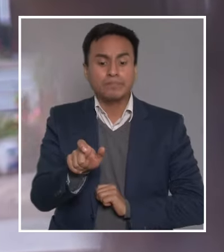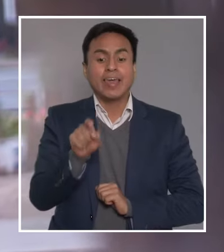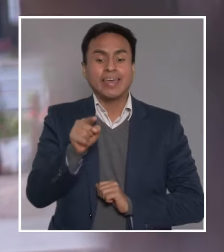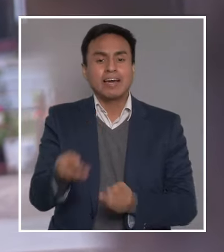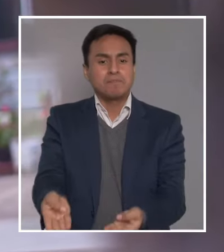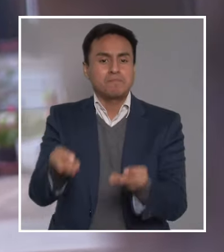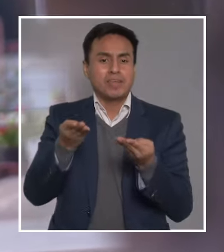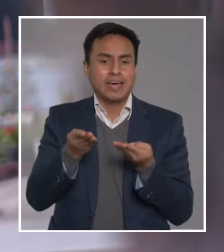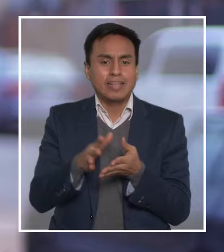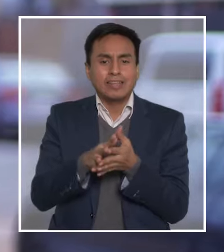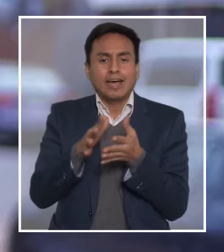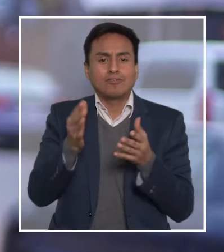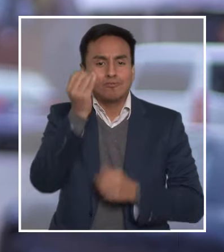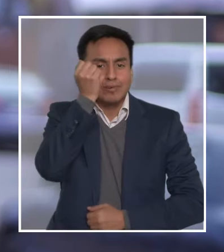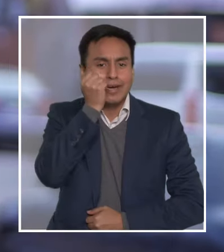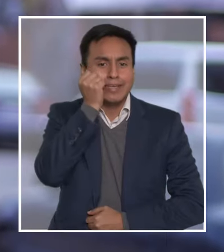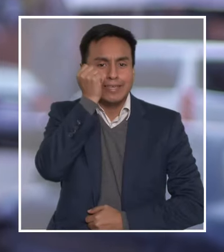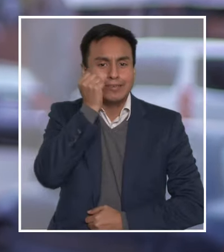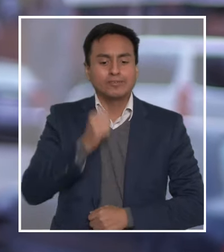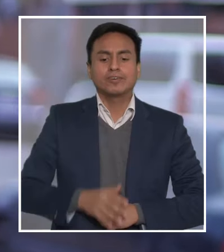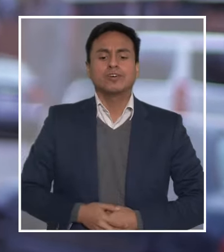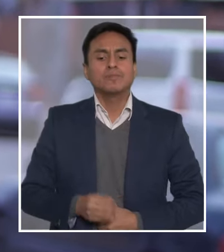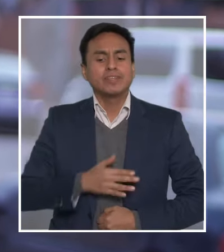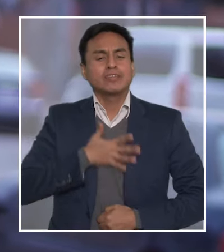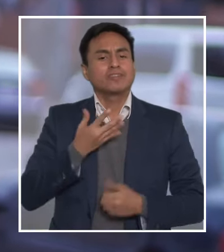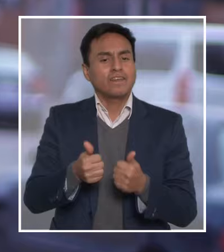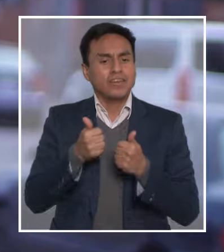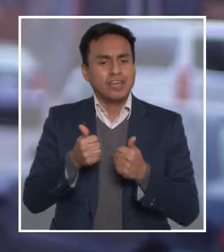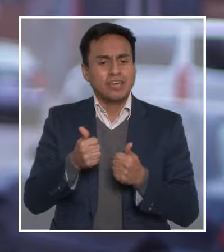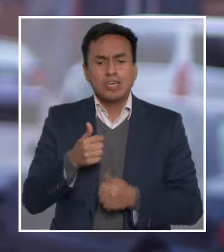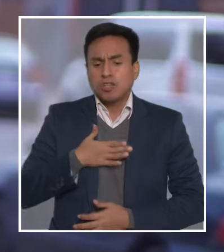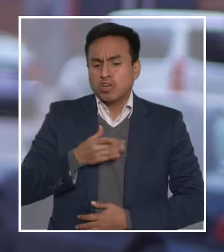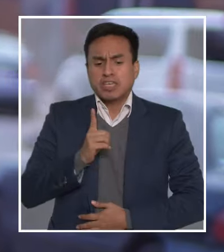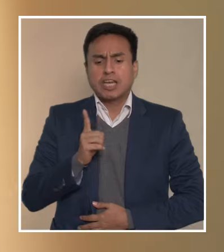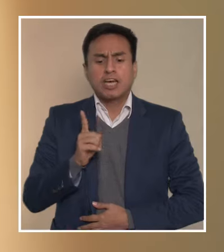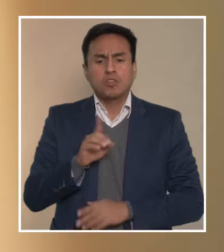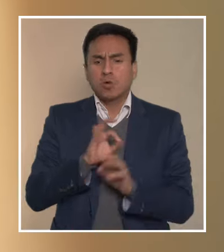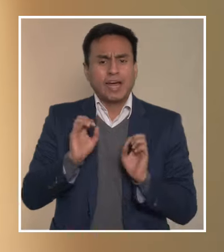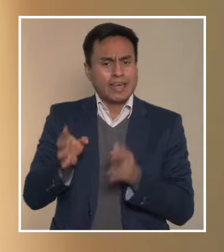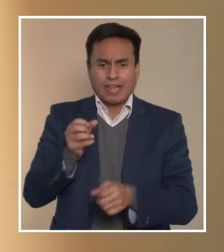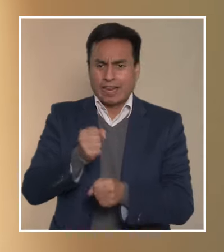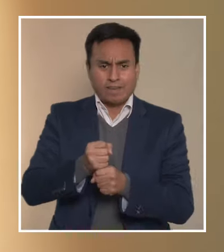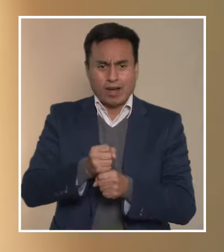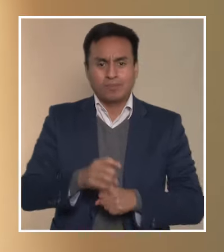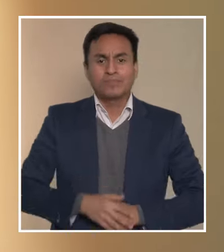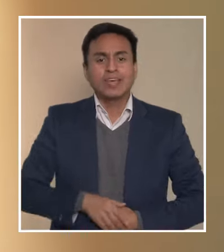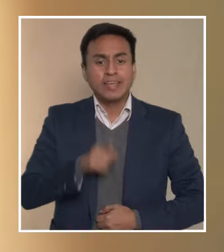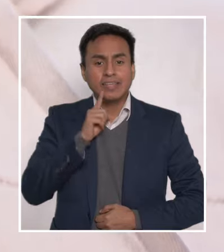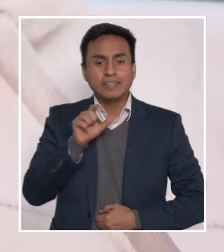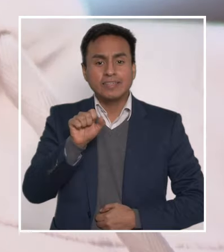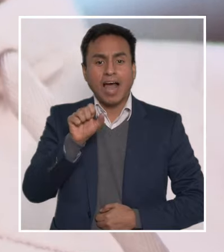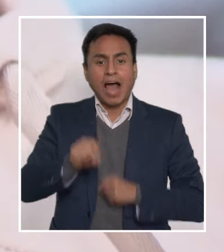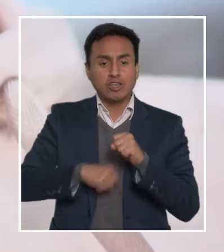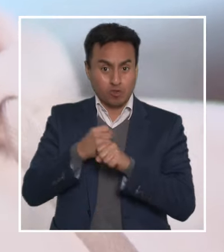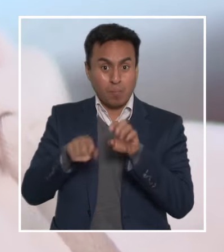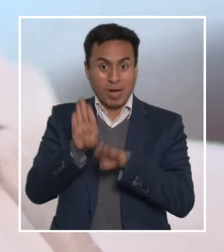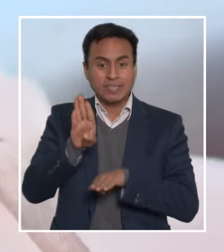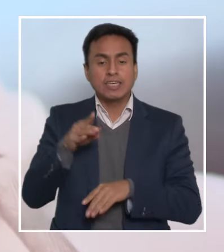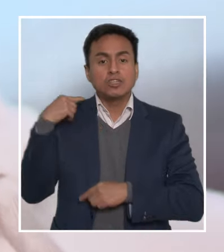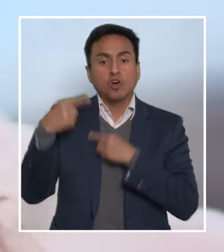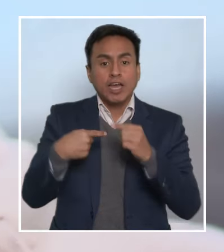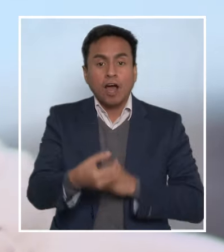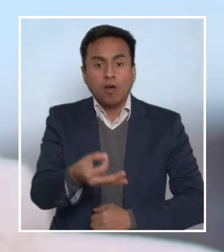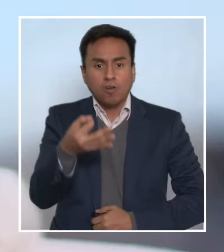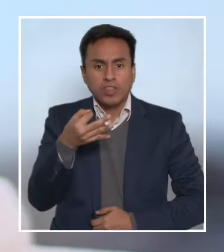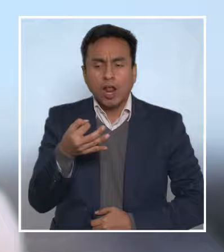persona y ellas me dan tanto cariño, yo me siento tan bien que no quisiera nunca dejar este trabajo. ¿Tienes más de 60